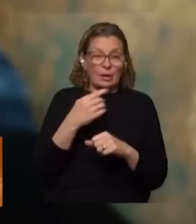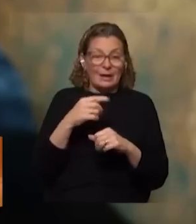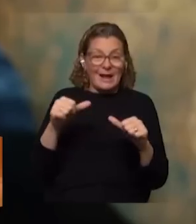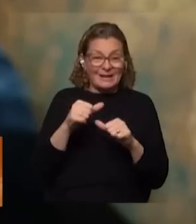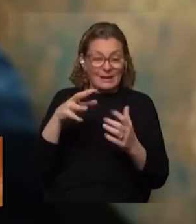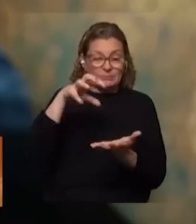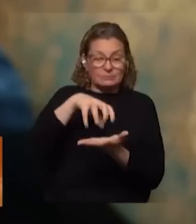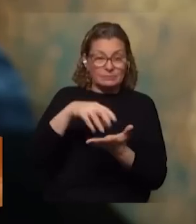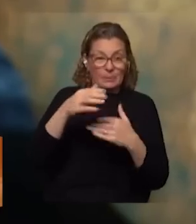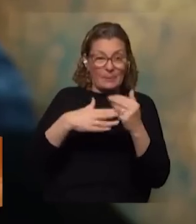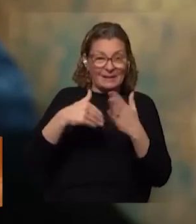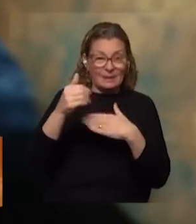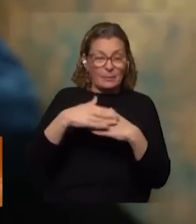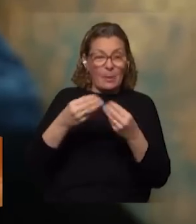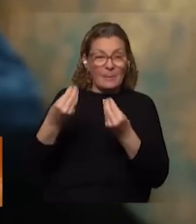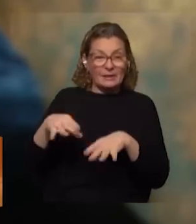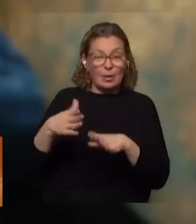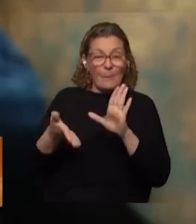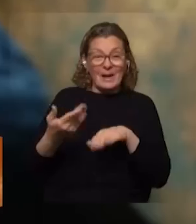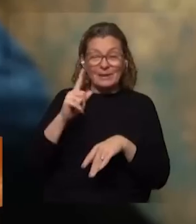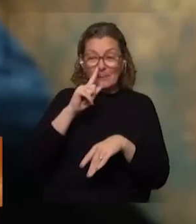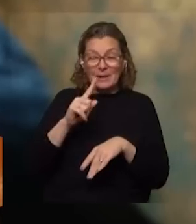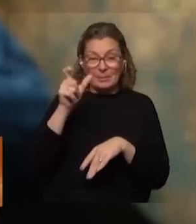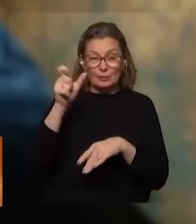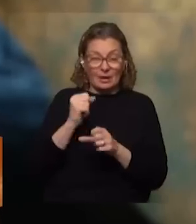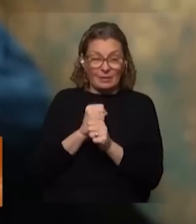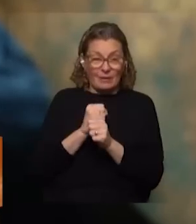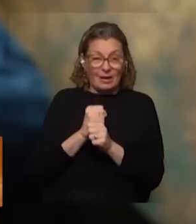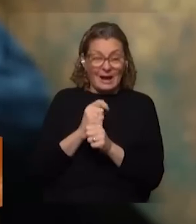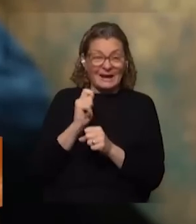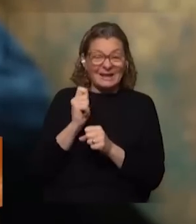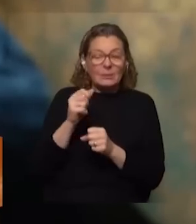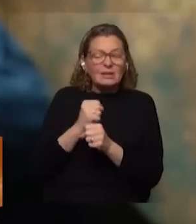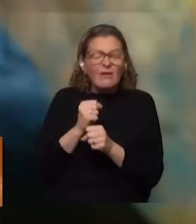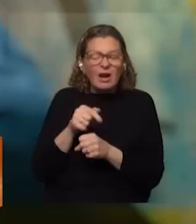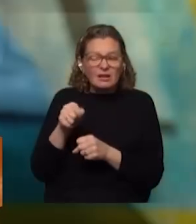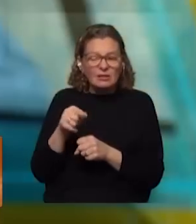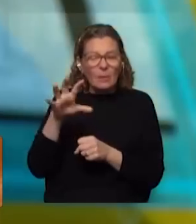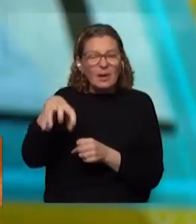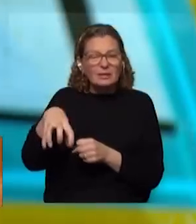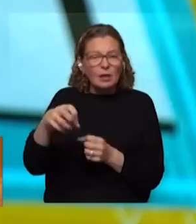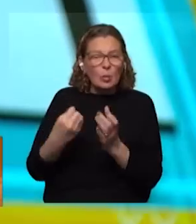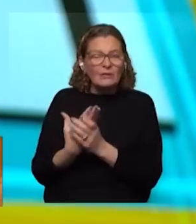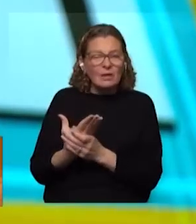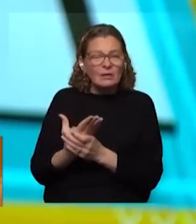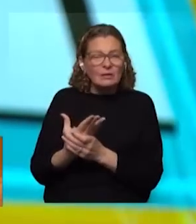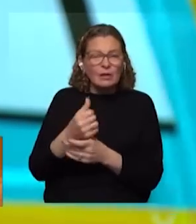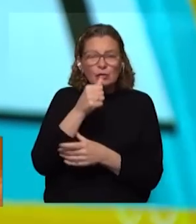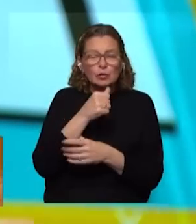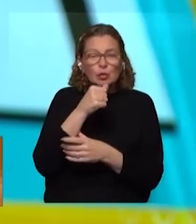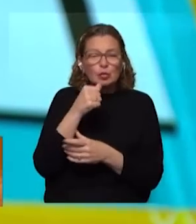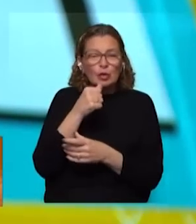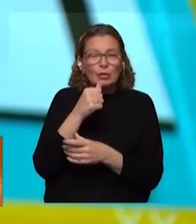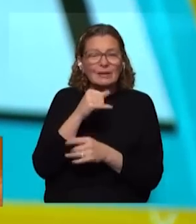planta a la par que hemos perdido más de mil funcionarios y alguien tiene que trabajar en esa planta si no la solución va a terminar